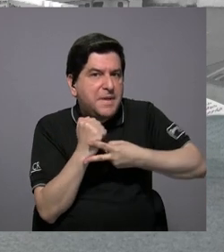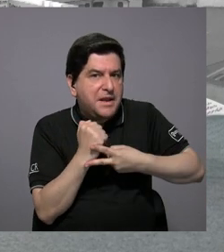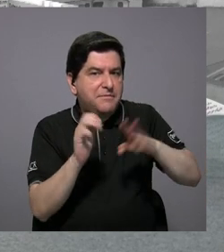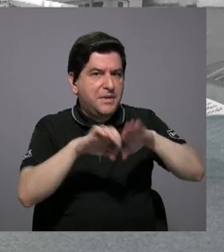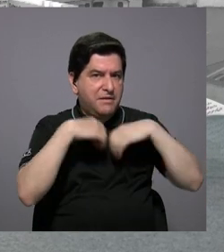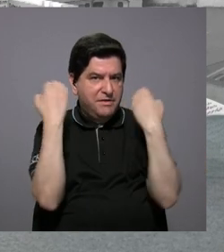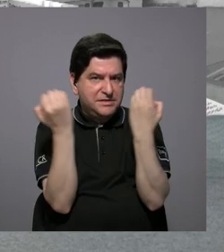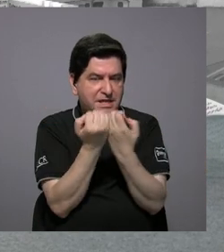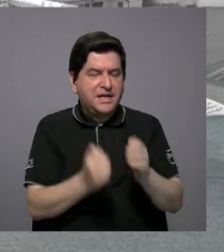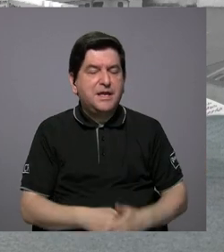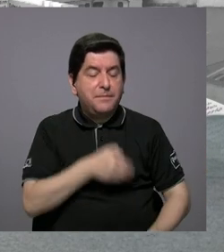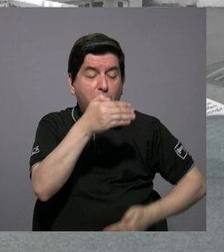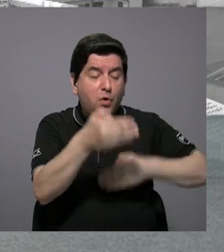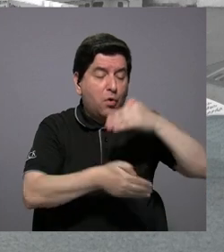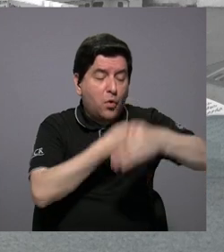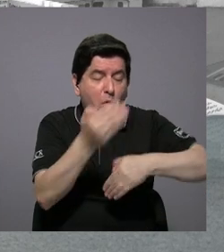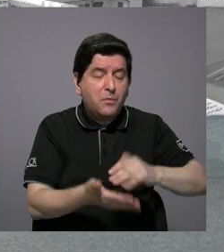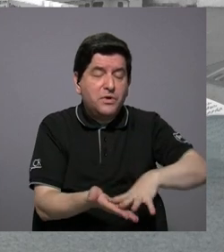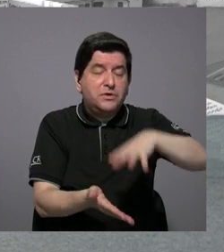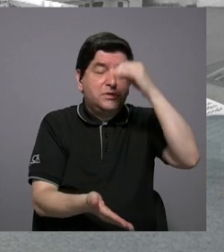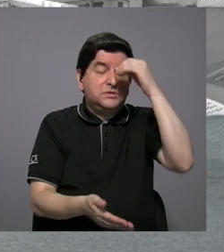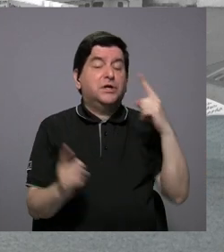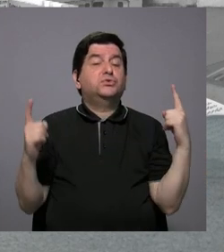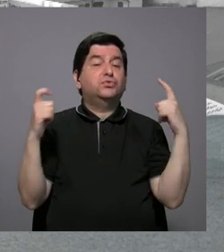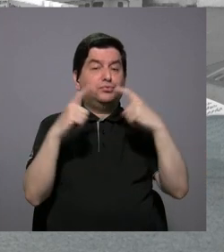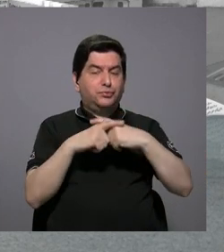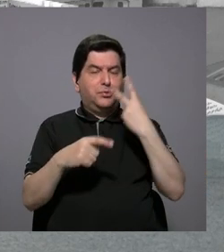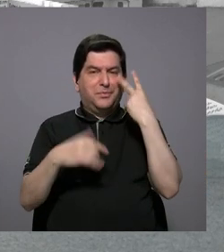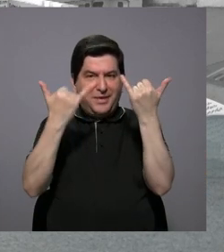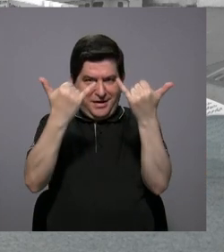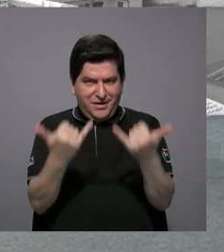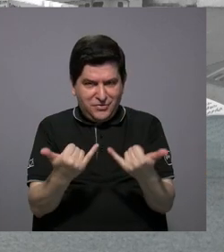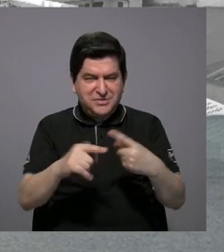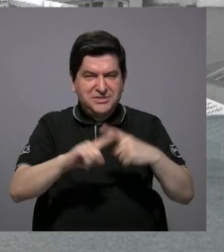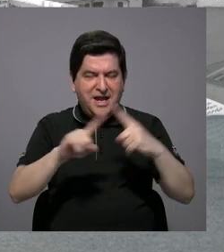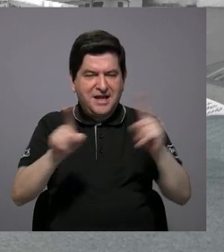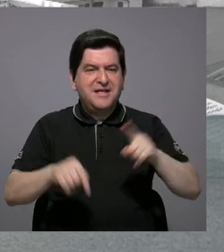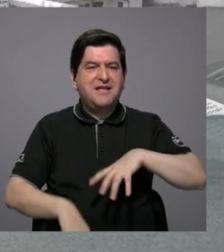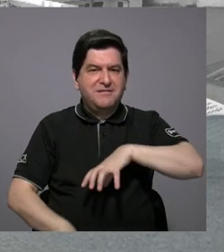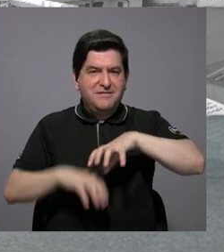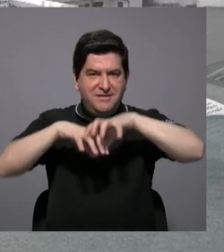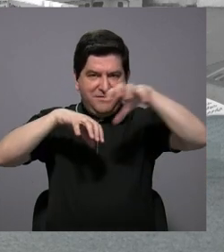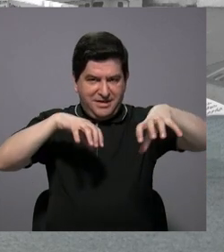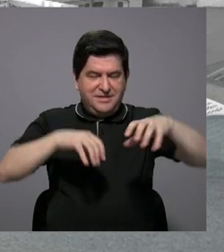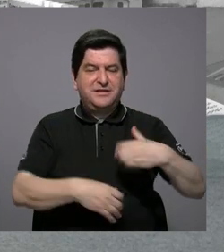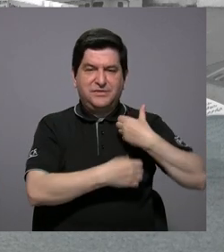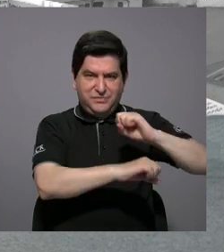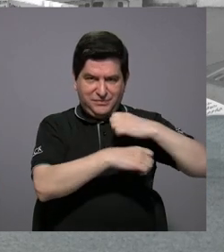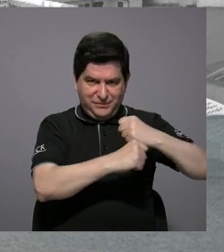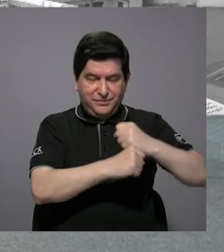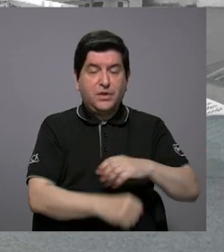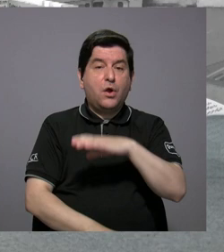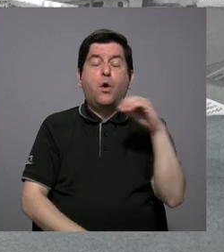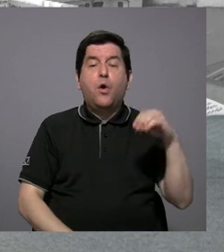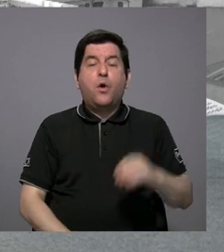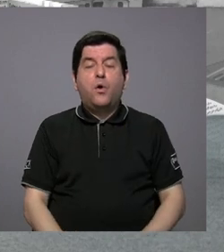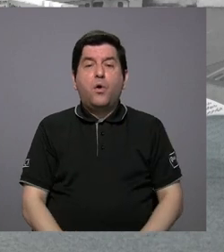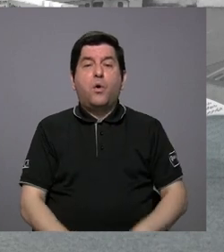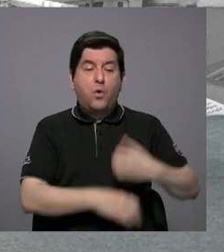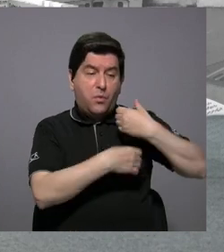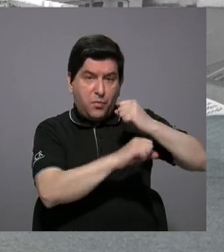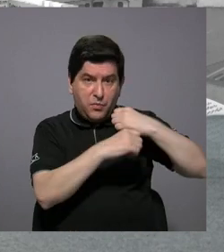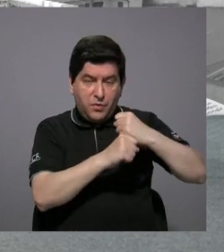equipo va a tener una curva de aprendizaje bastante compleja, como lo hemos visto en algunas municipalidades, o generalmente los municipios